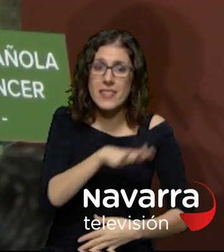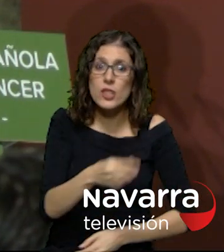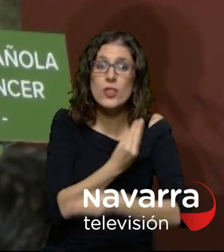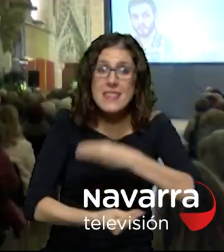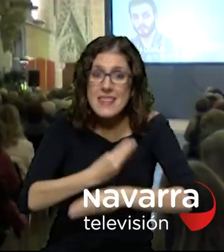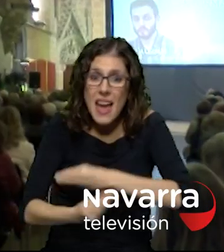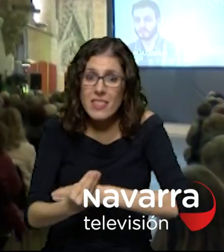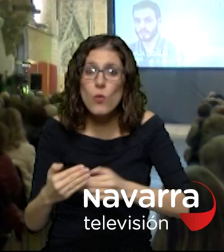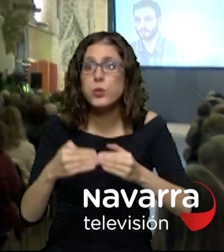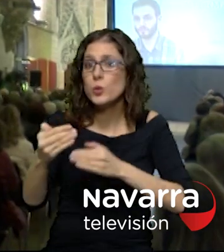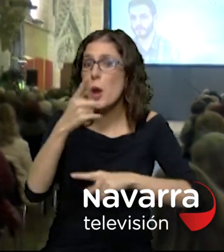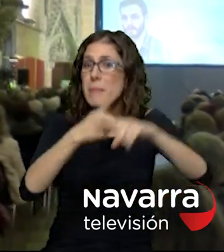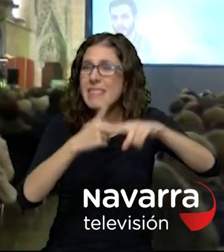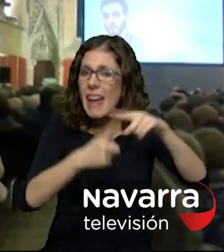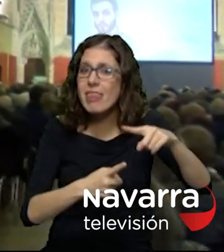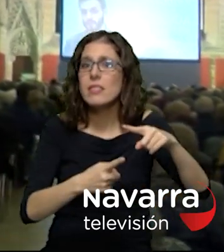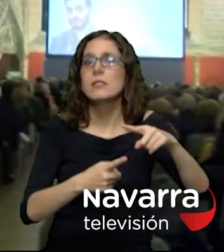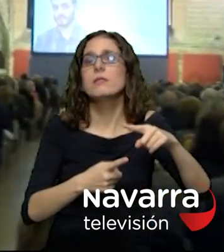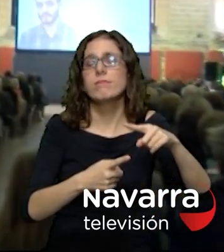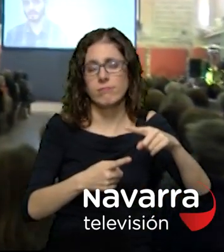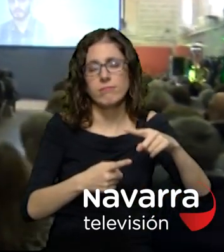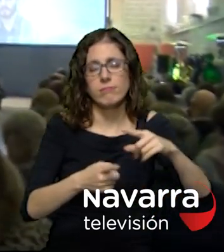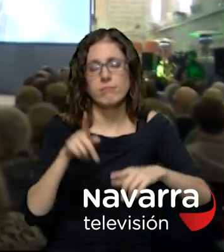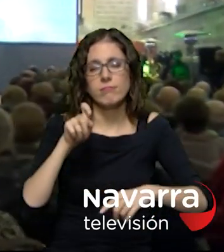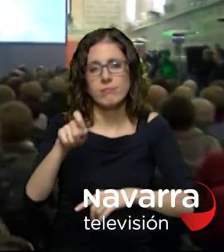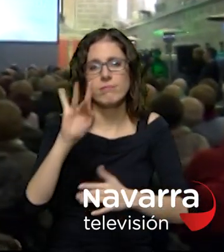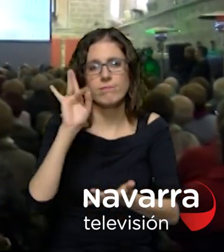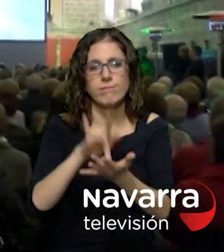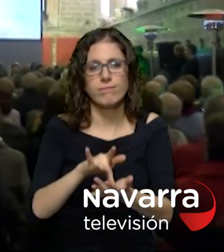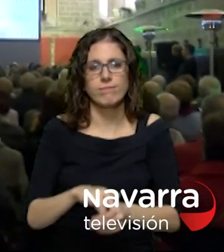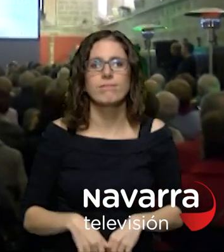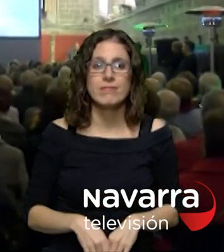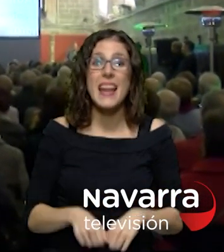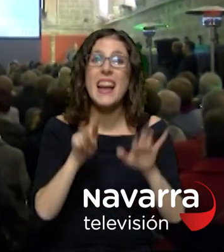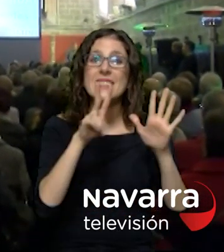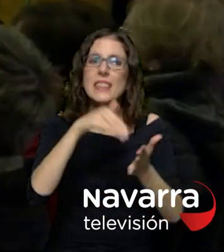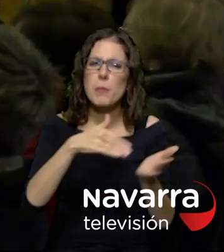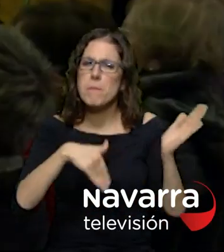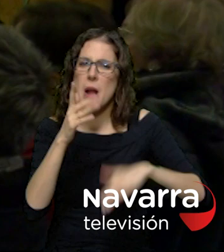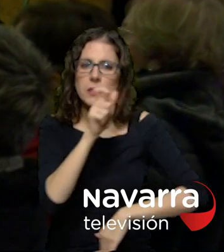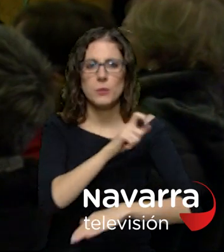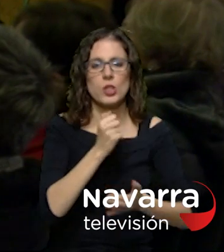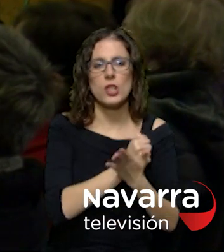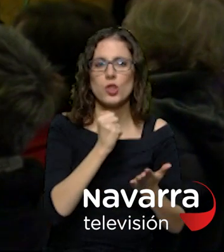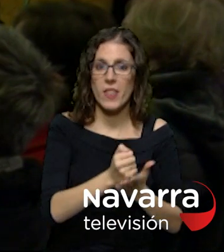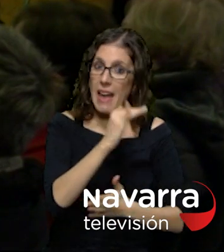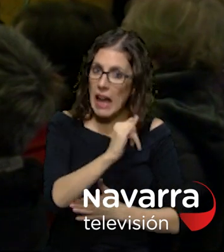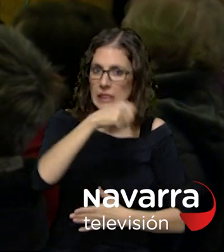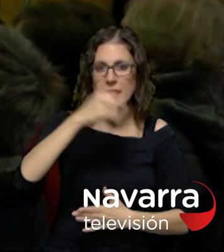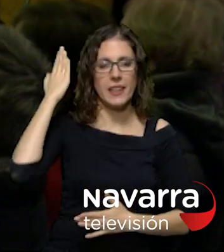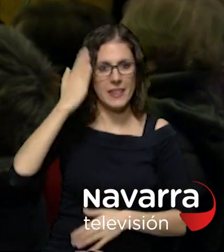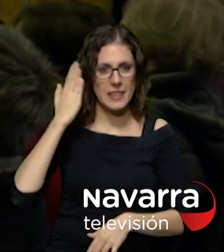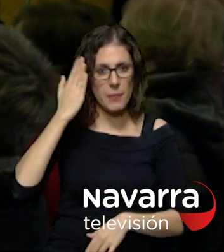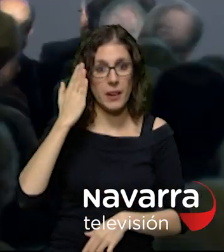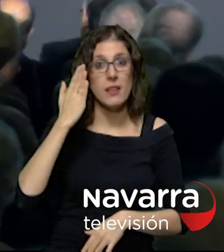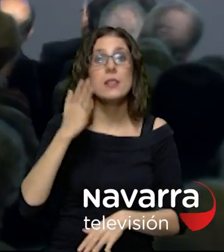el futuro 7.680 socios sustentan la asociación española contra el cáncer en navarra que libra su batalla contra la